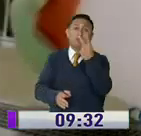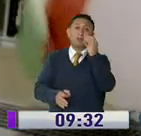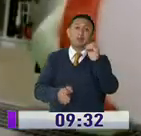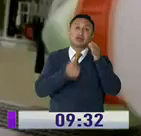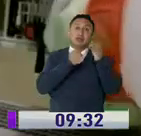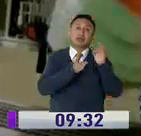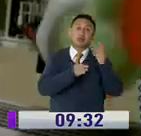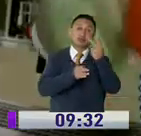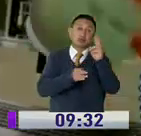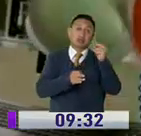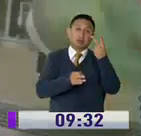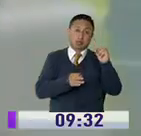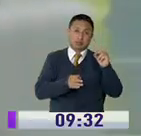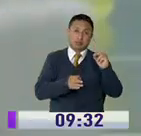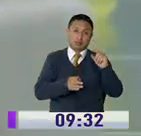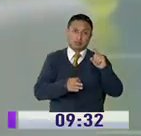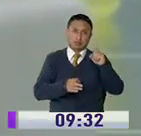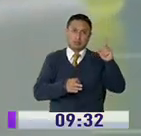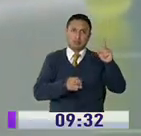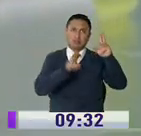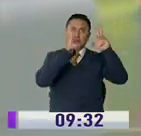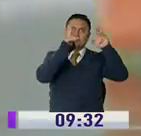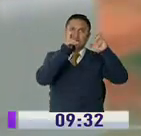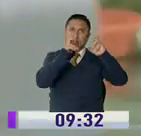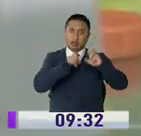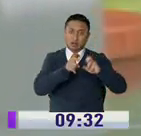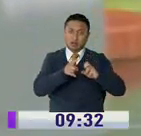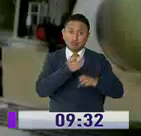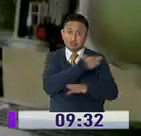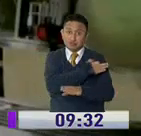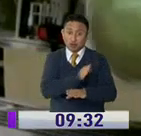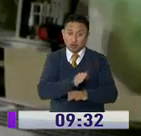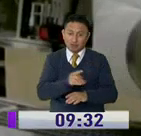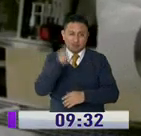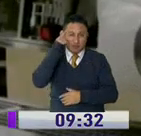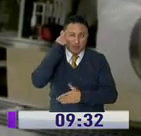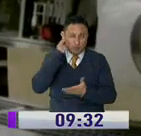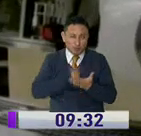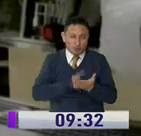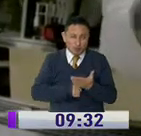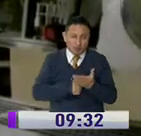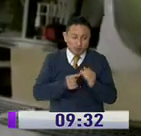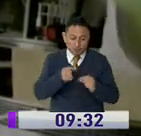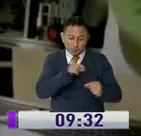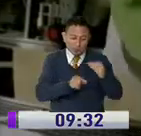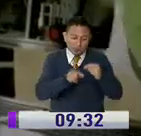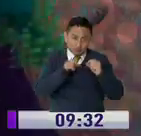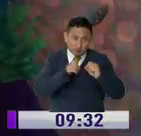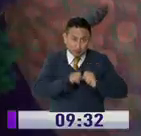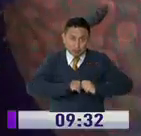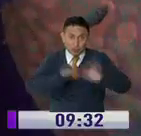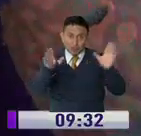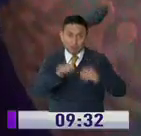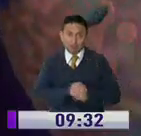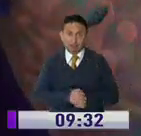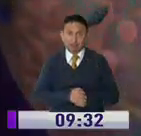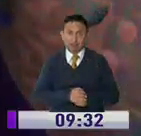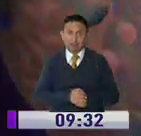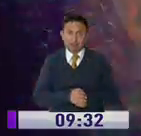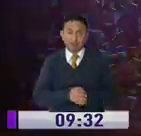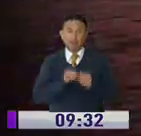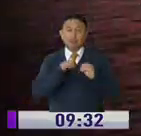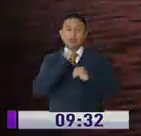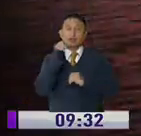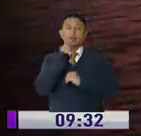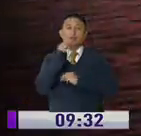febrero de 2020. Pero en su contenido negaba la teoría conspirativa de que fue creado en un laboratorio. La Organización Mundial